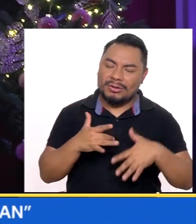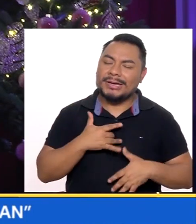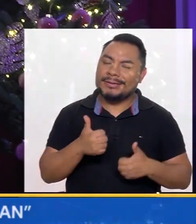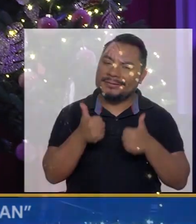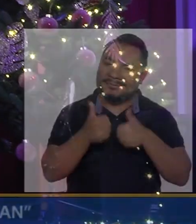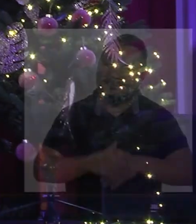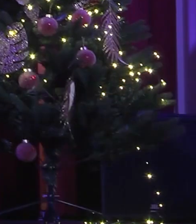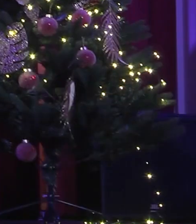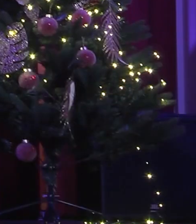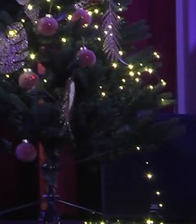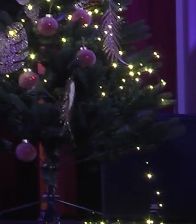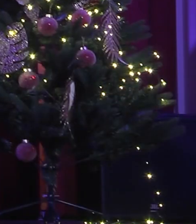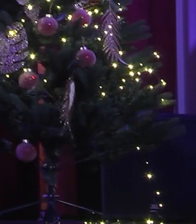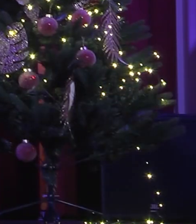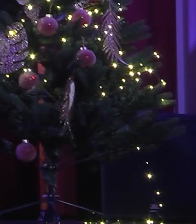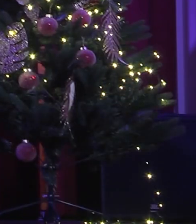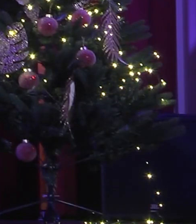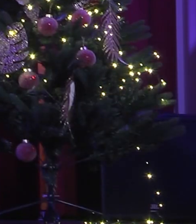sigues haciendo